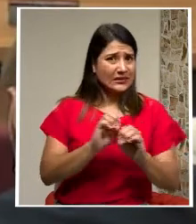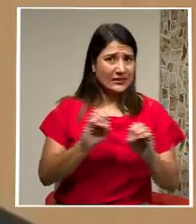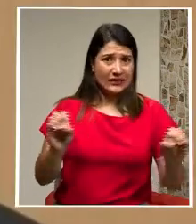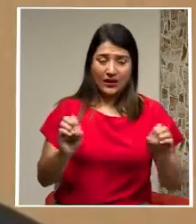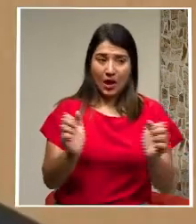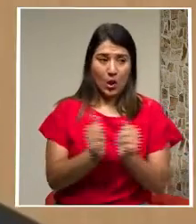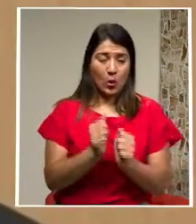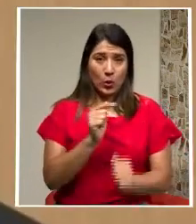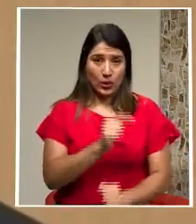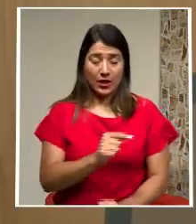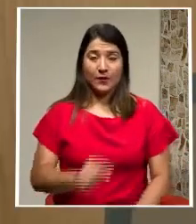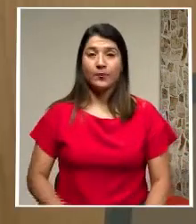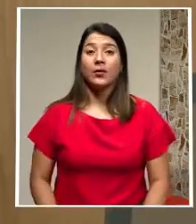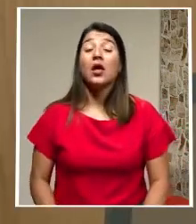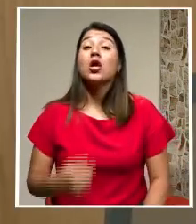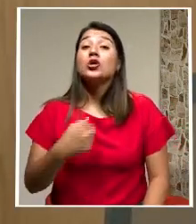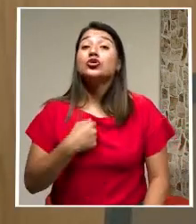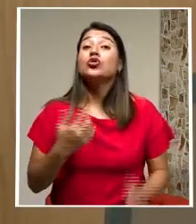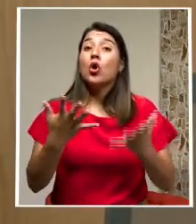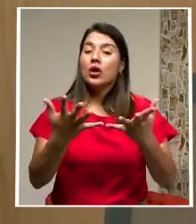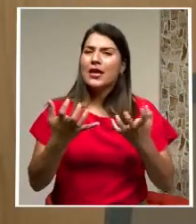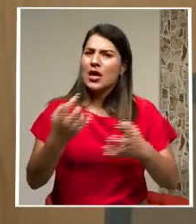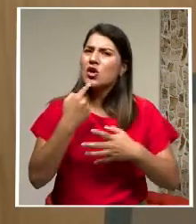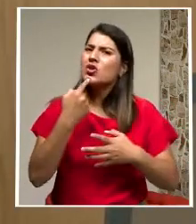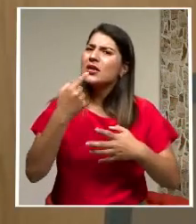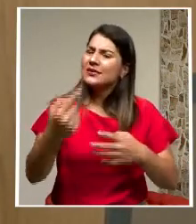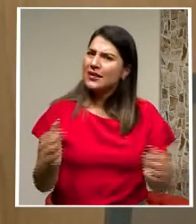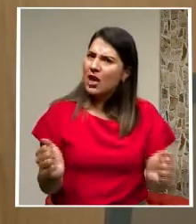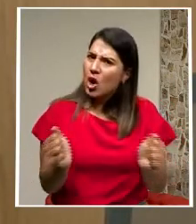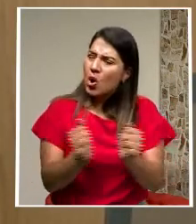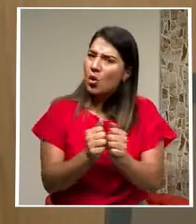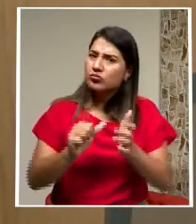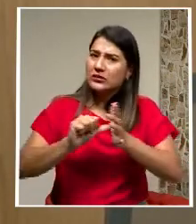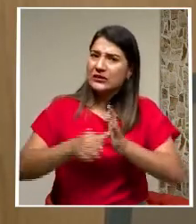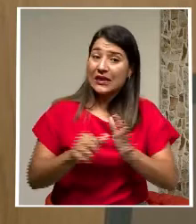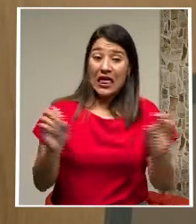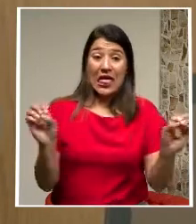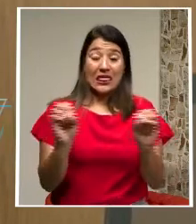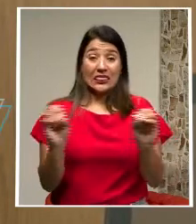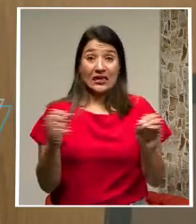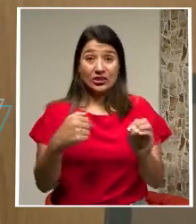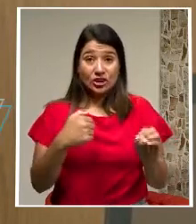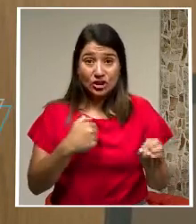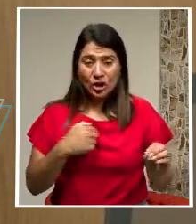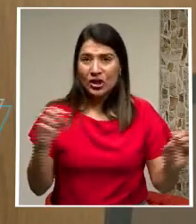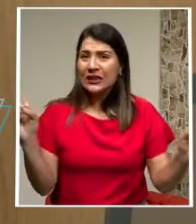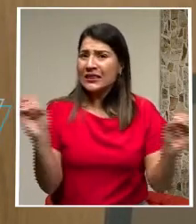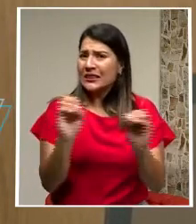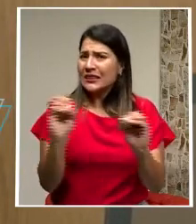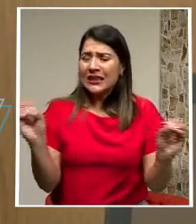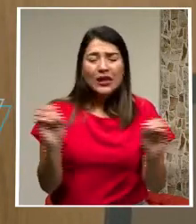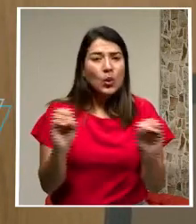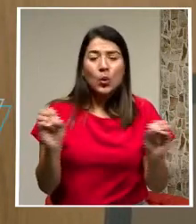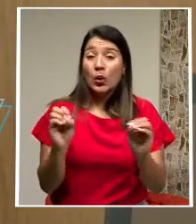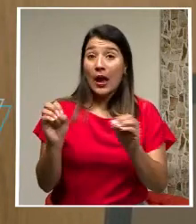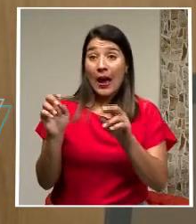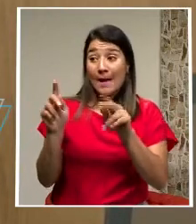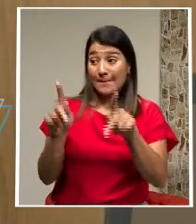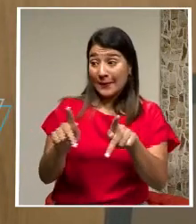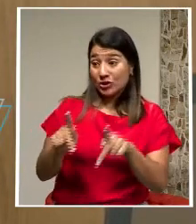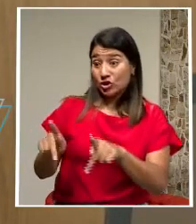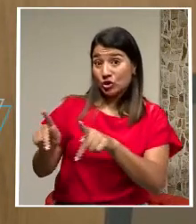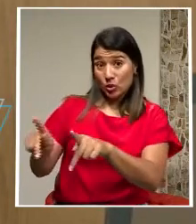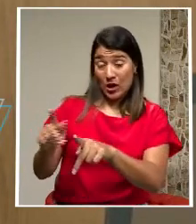investigación Quiero señalar con contundencia que ni yo ni tampoco ningún miembro de mi